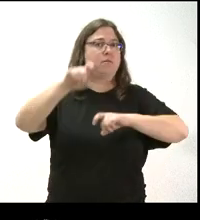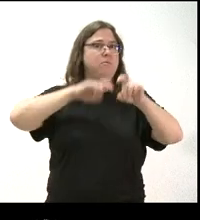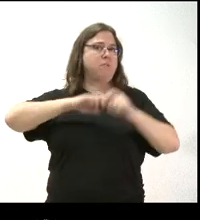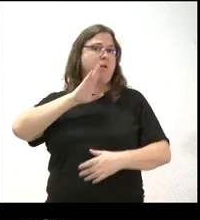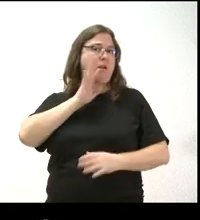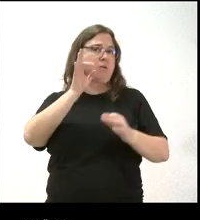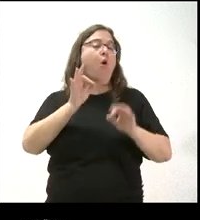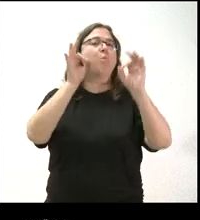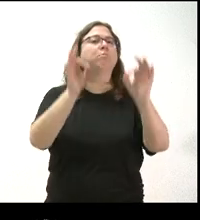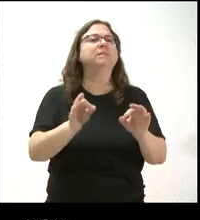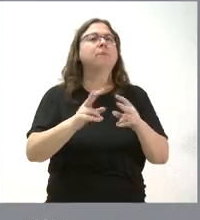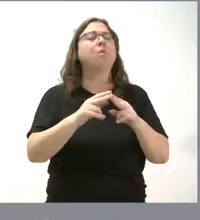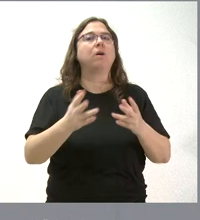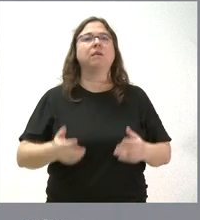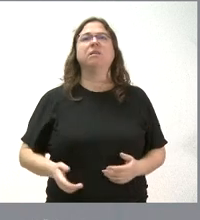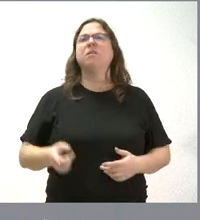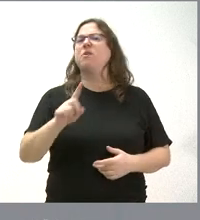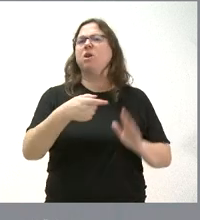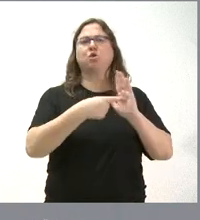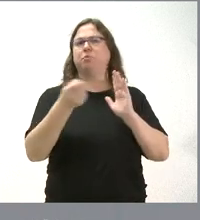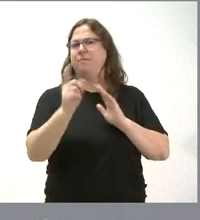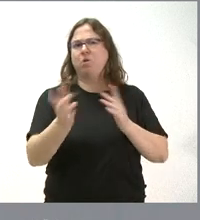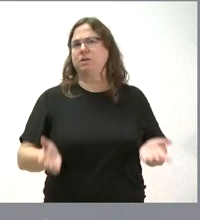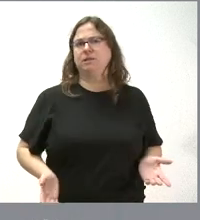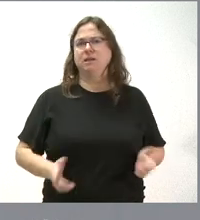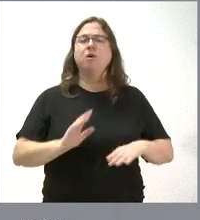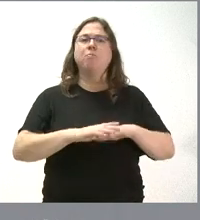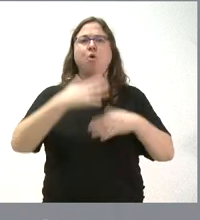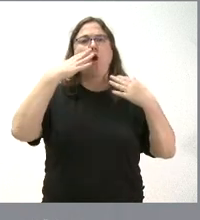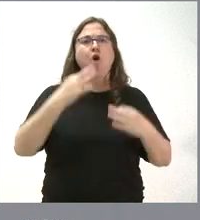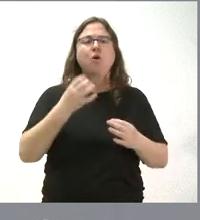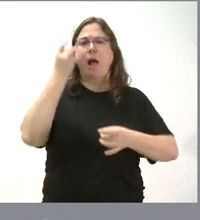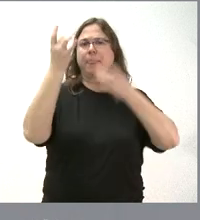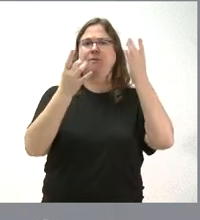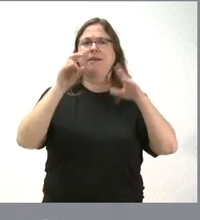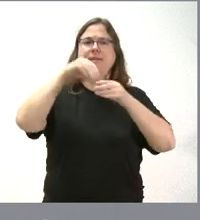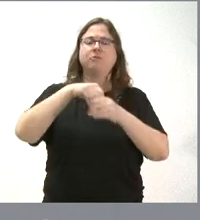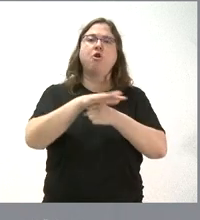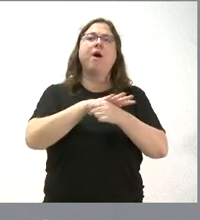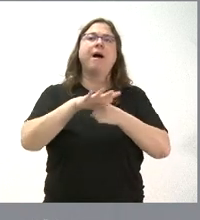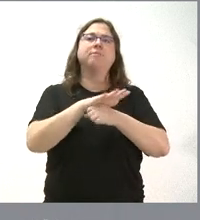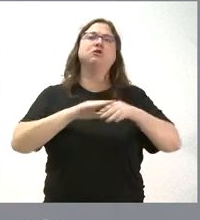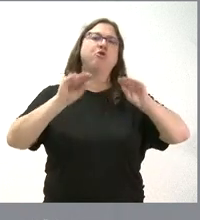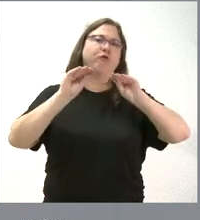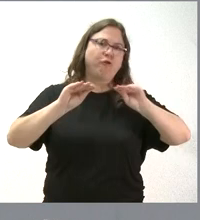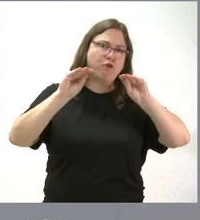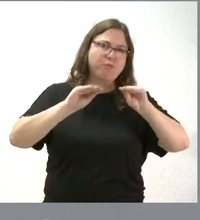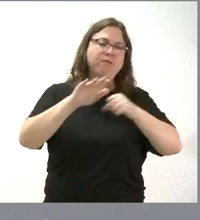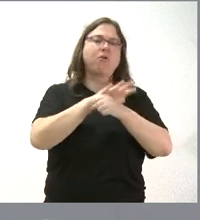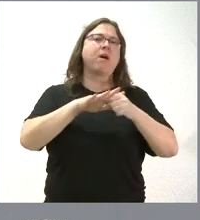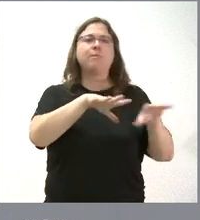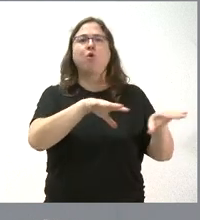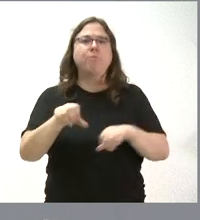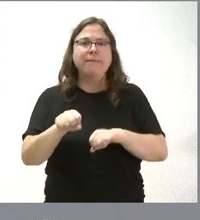o se mantendría esta. No se trata de suprimir, porque lógicamente las actividades en el ámbito, digamos, formativo, ocupacional,